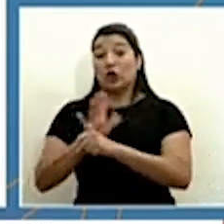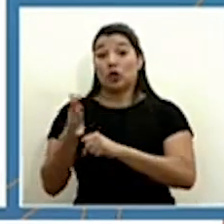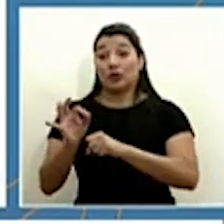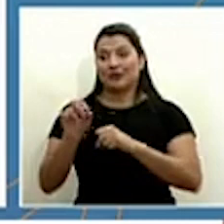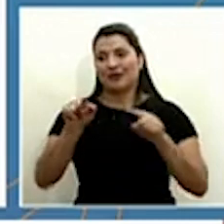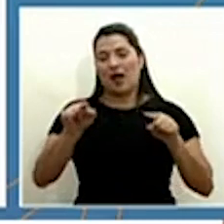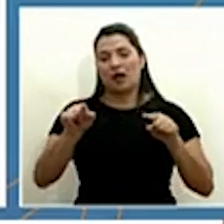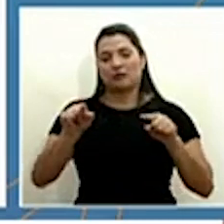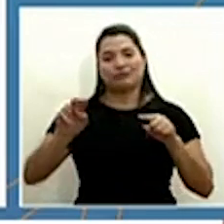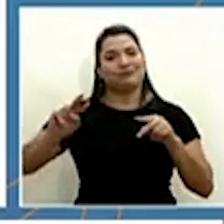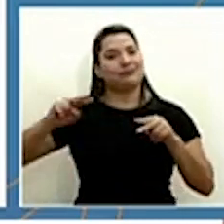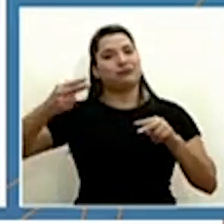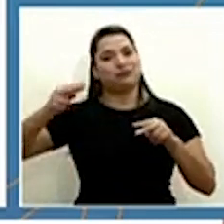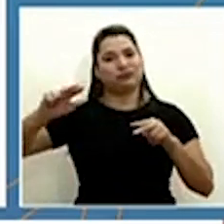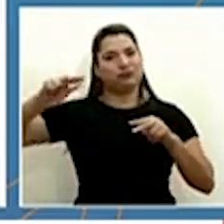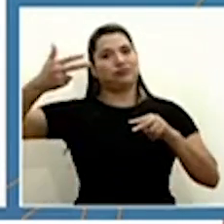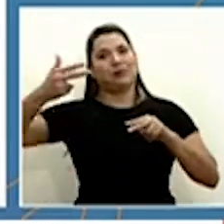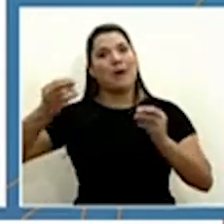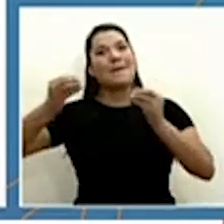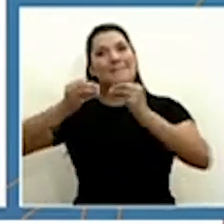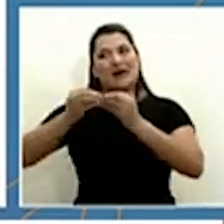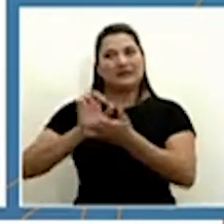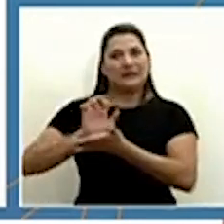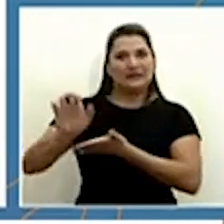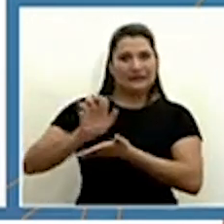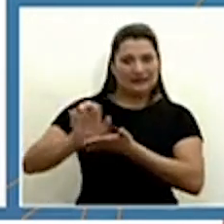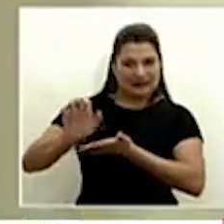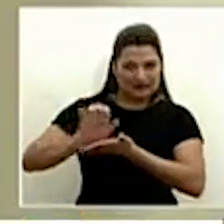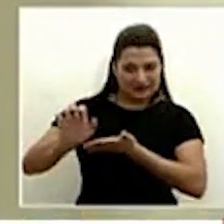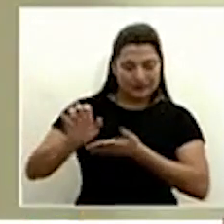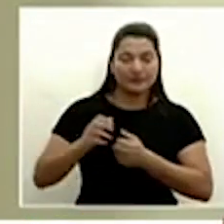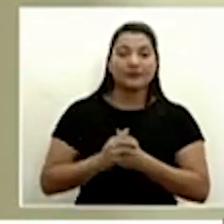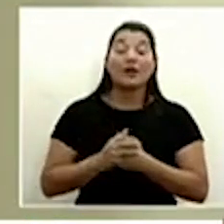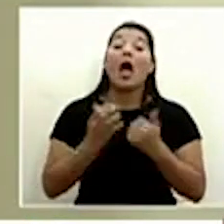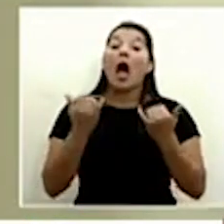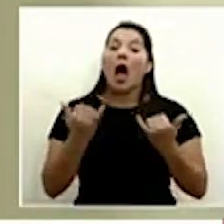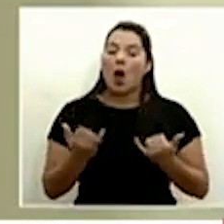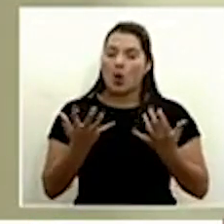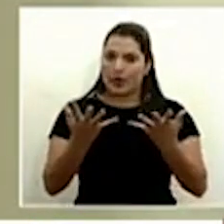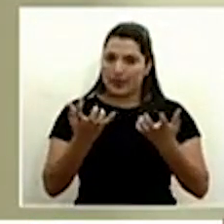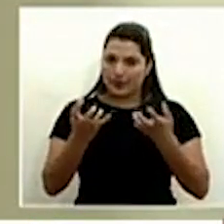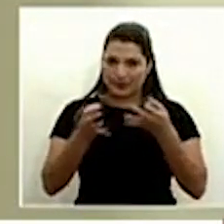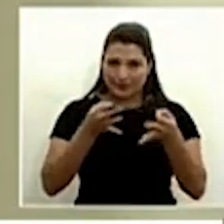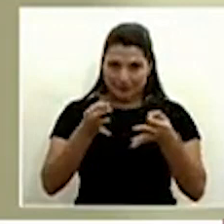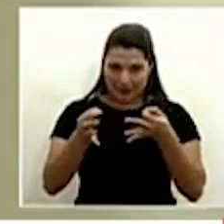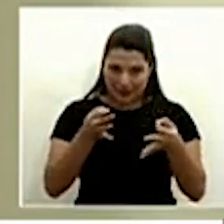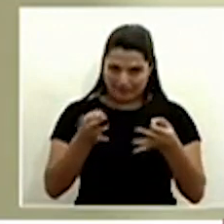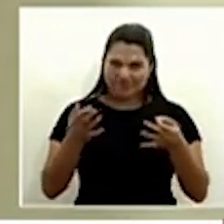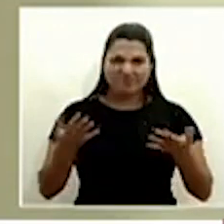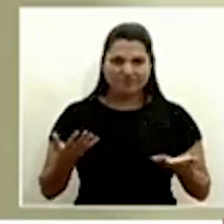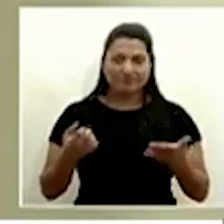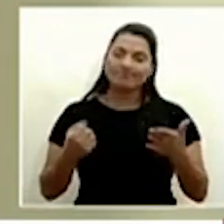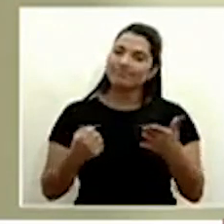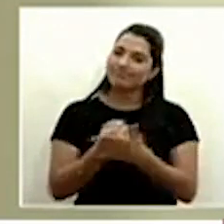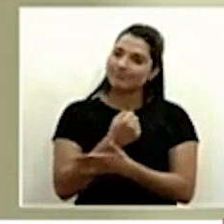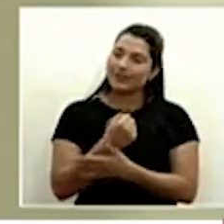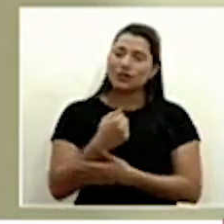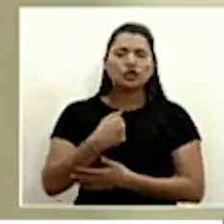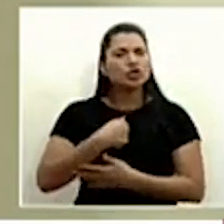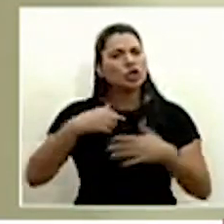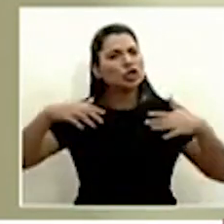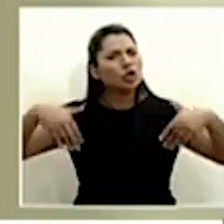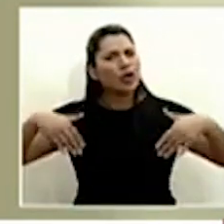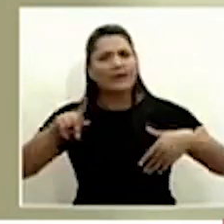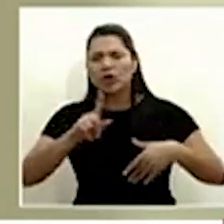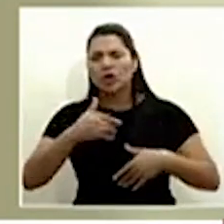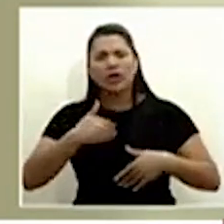y triplicamos los rechazos diarios. Ya con esta información quisiera decirles lo siguiente. Lamentablemente y no tengo claro con